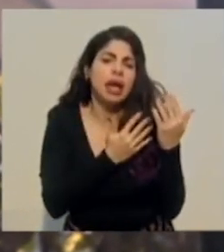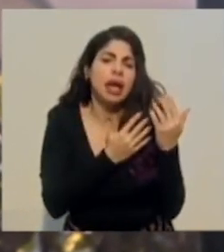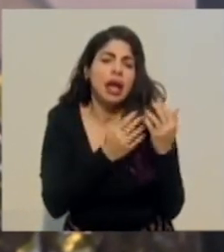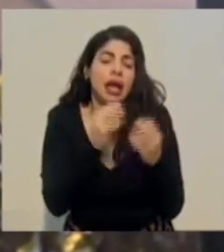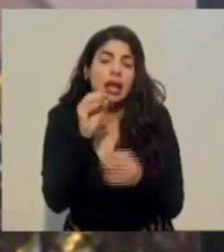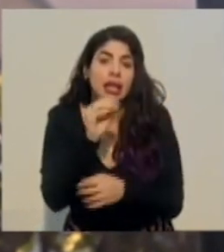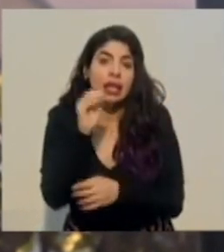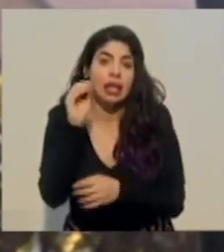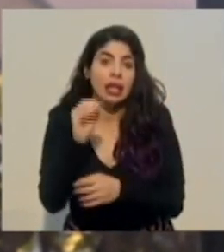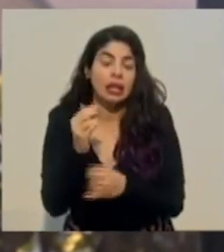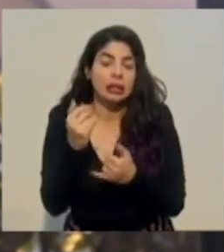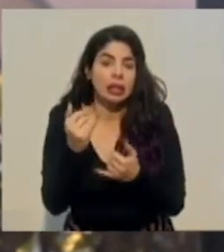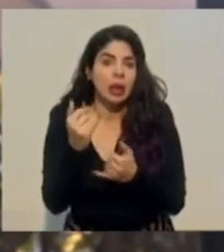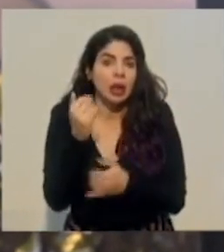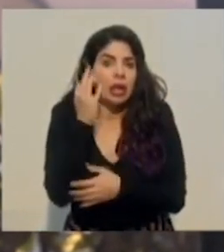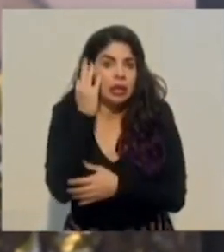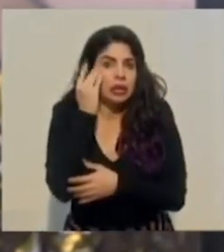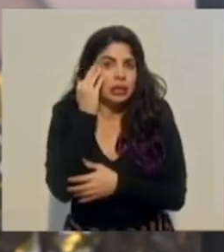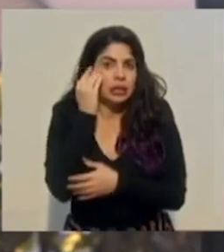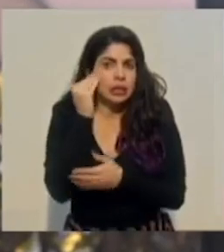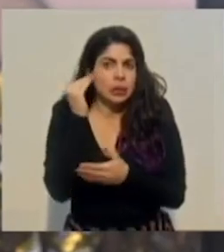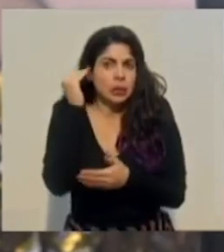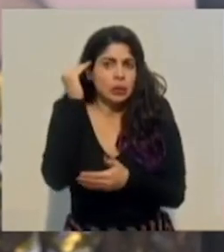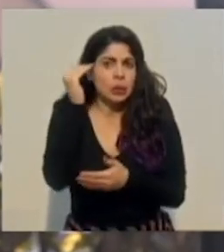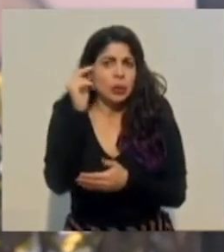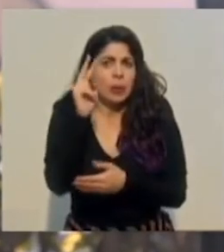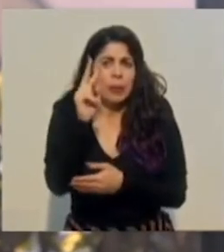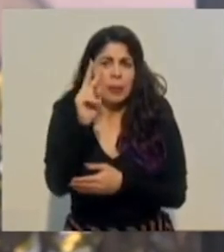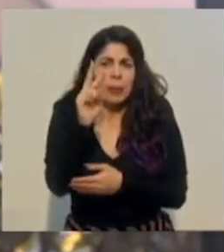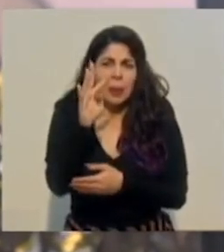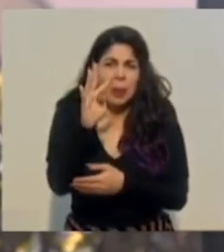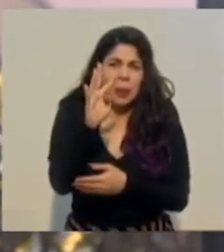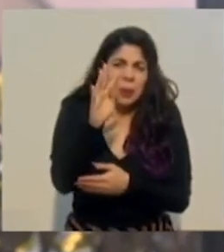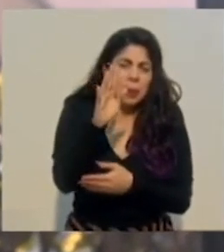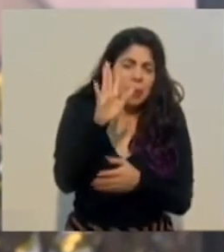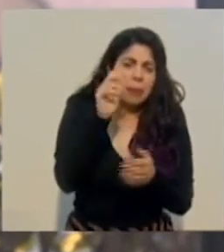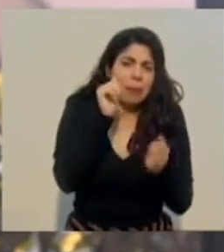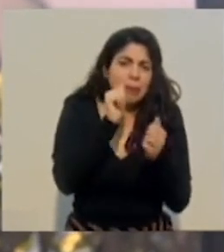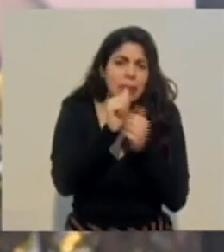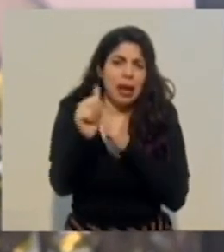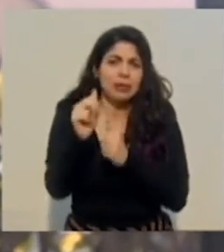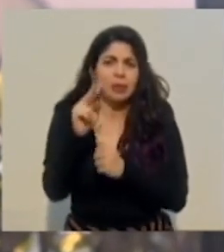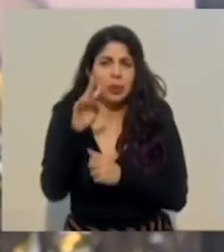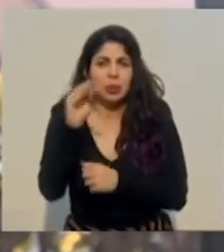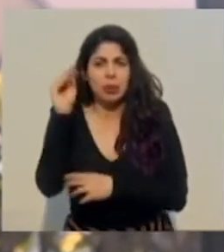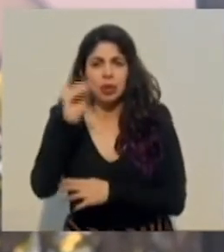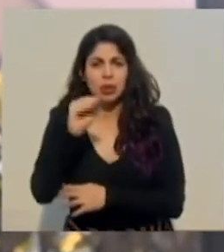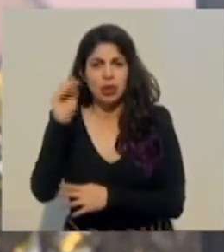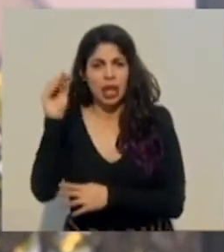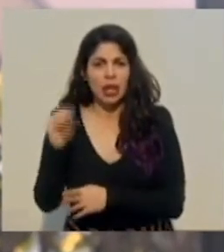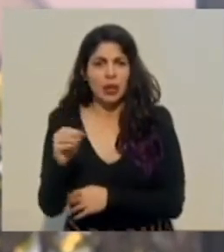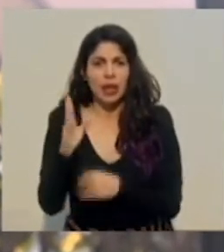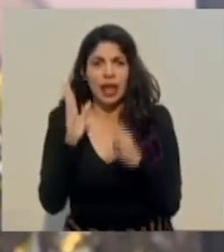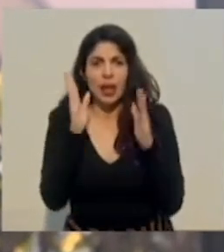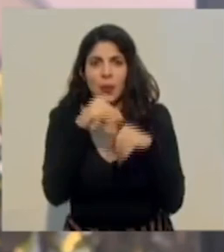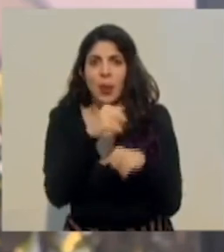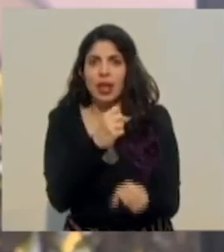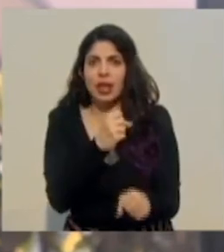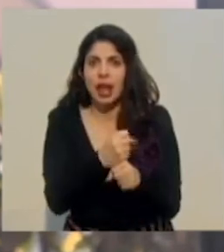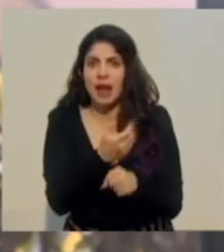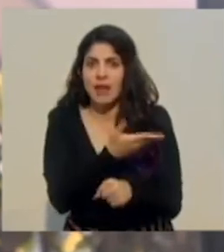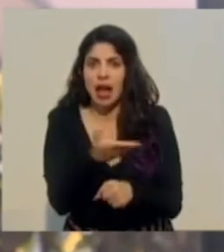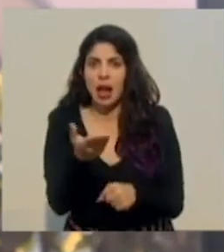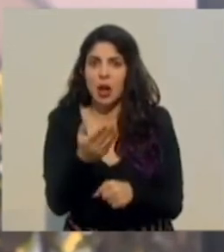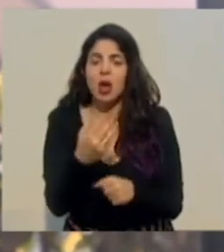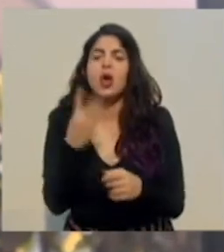de 24 y quizás superando más del porciento de desempleo? ¿Y a qué plazo? ¿Lo